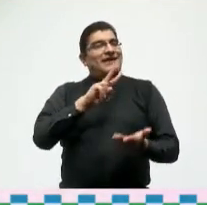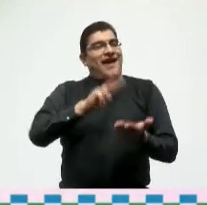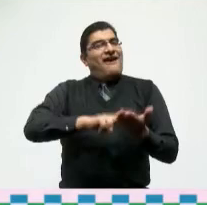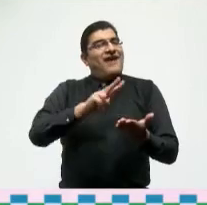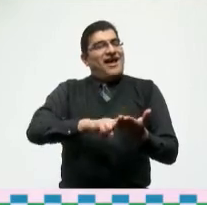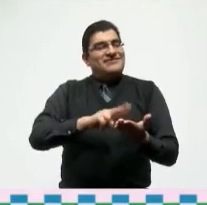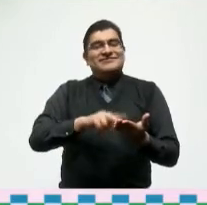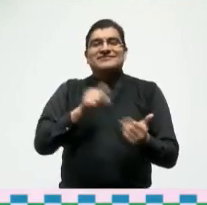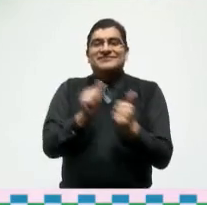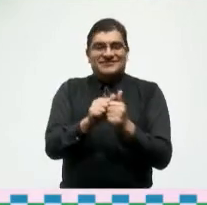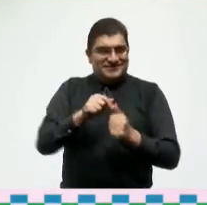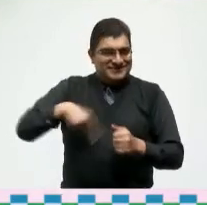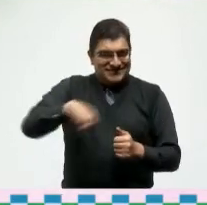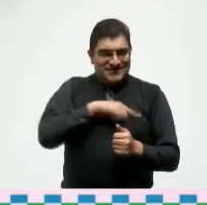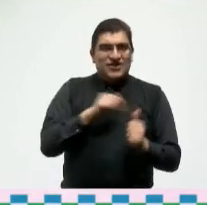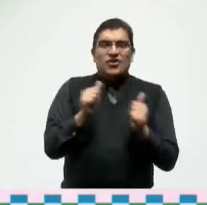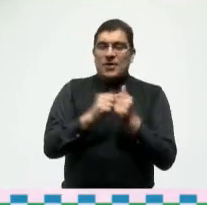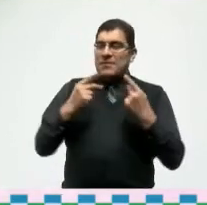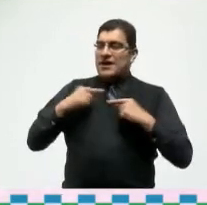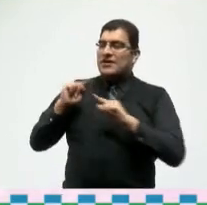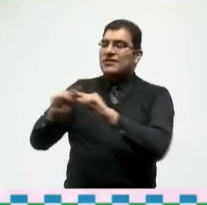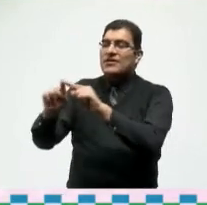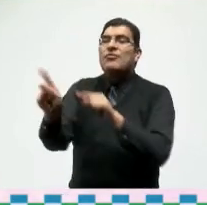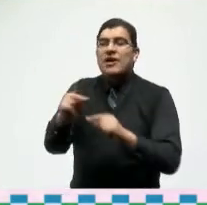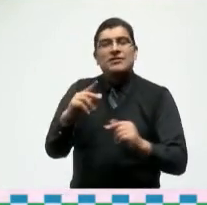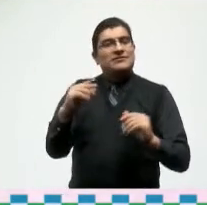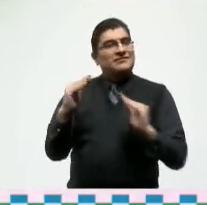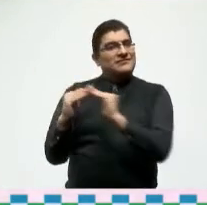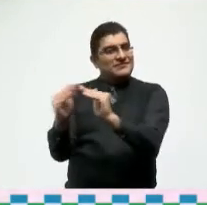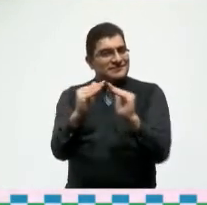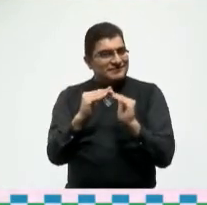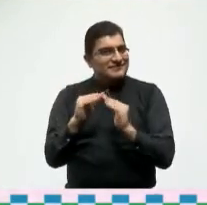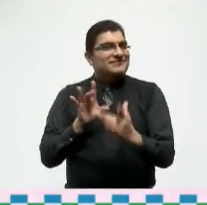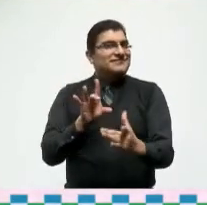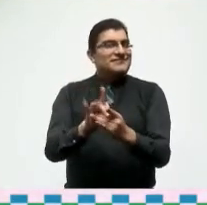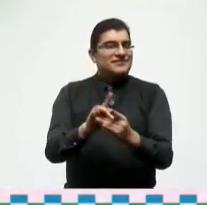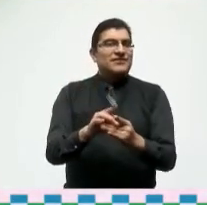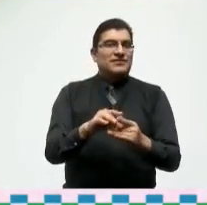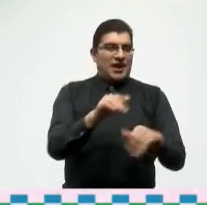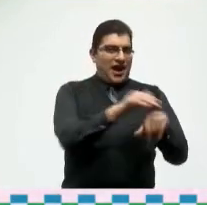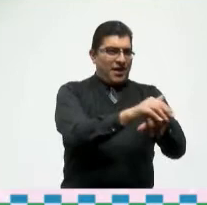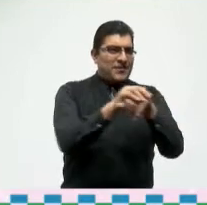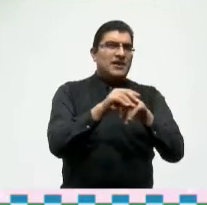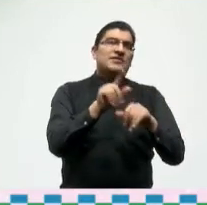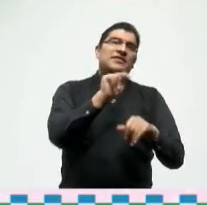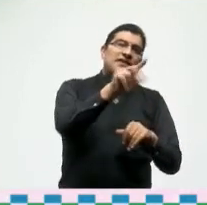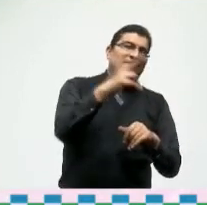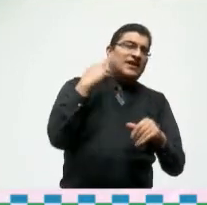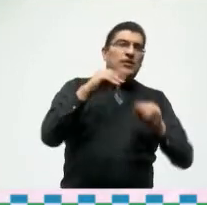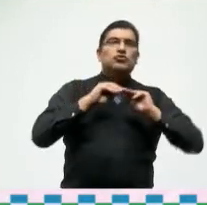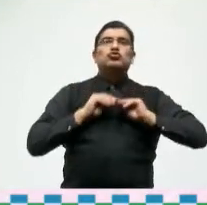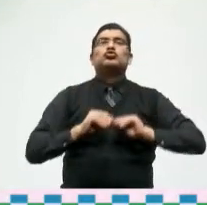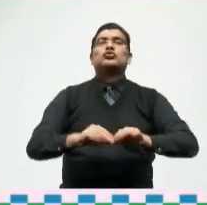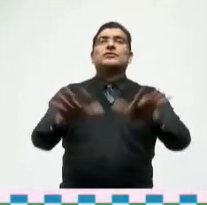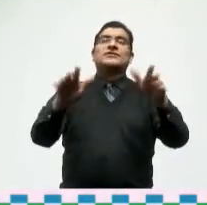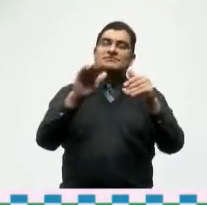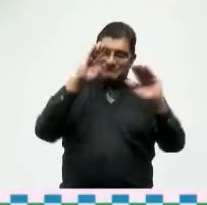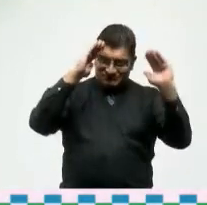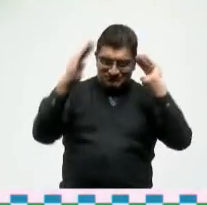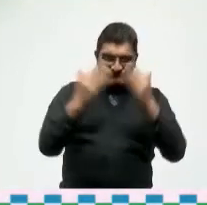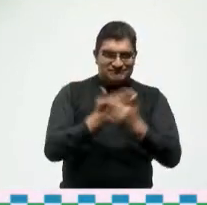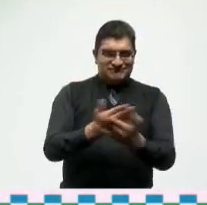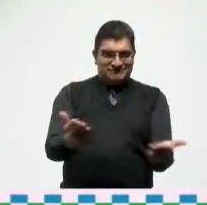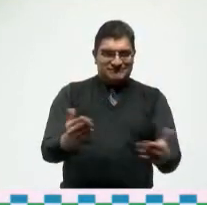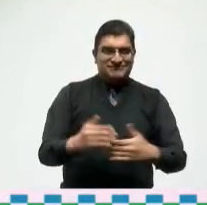luego a los habitantes a los amigos de los medios de comunicación en